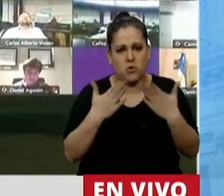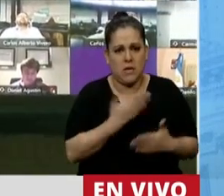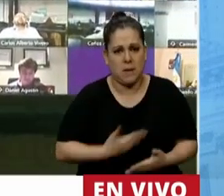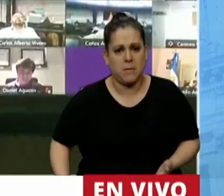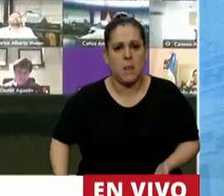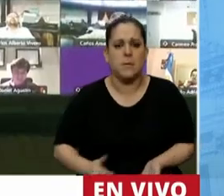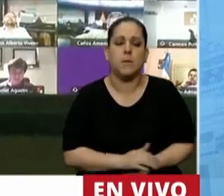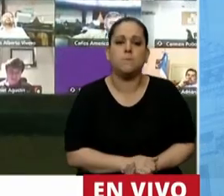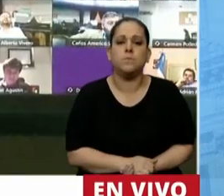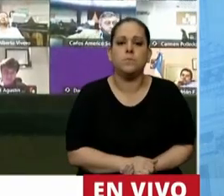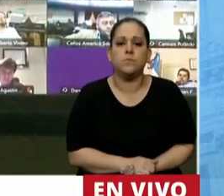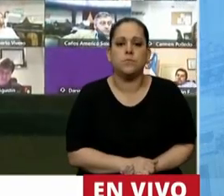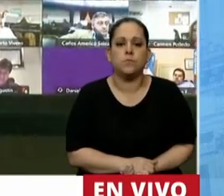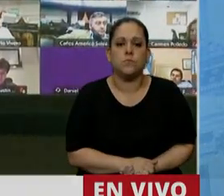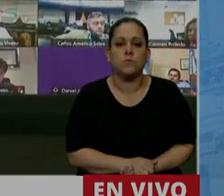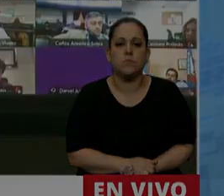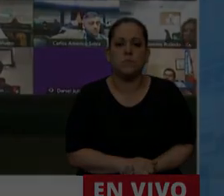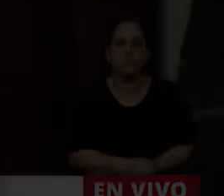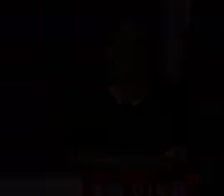señor presidente. Gracias, diputado.